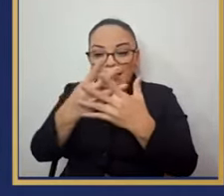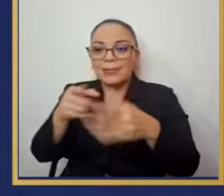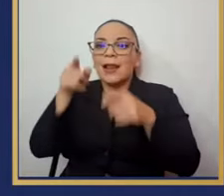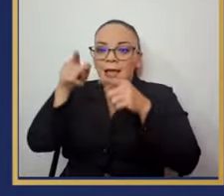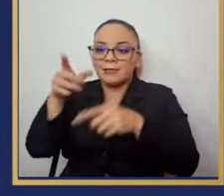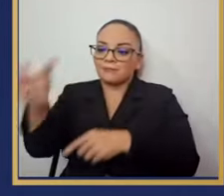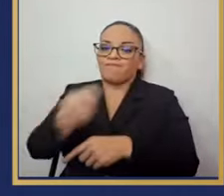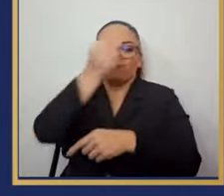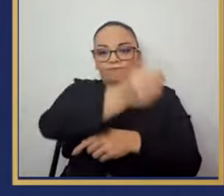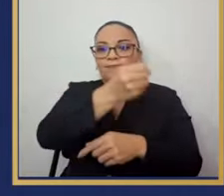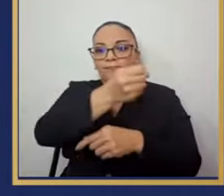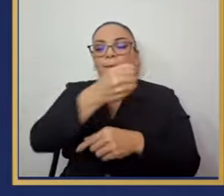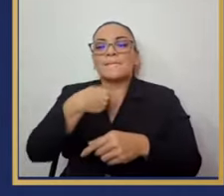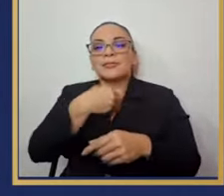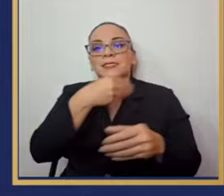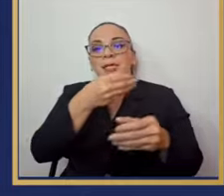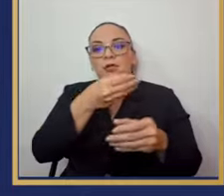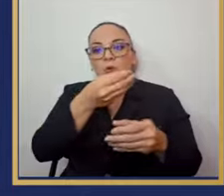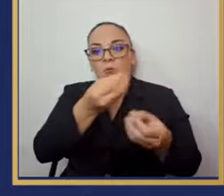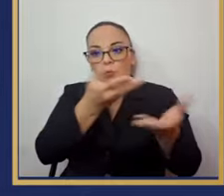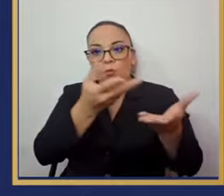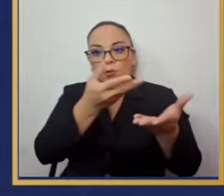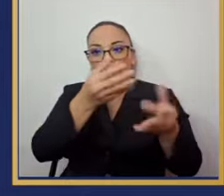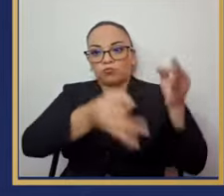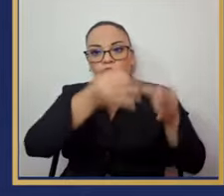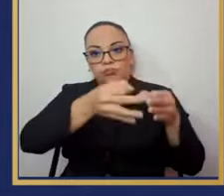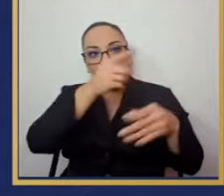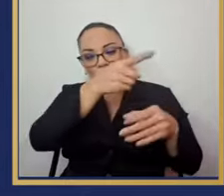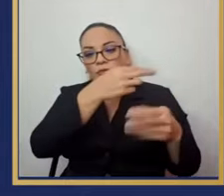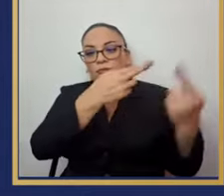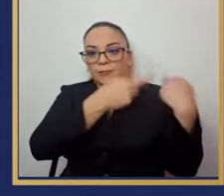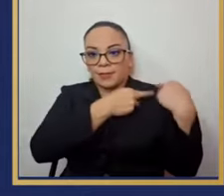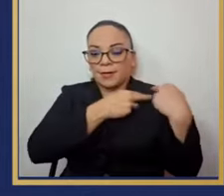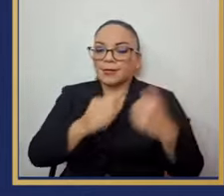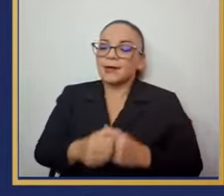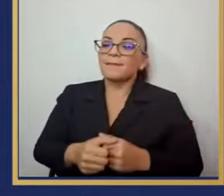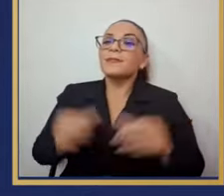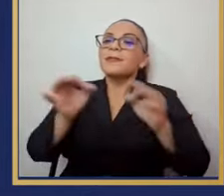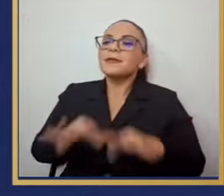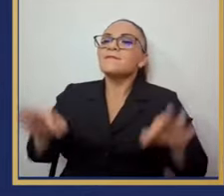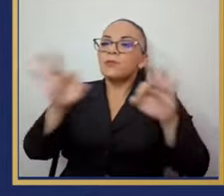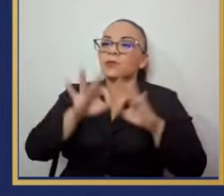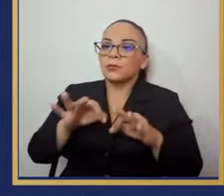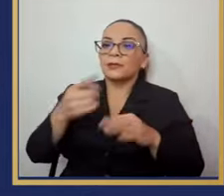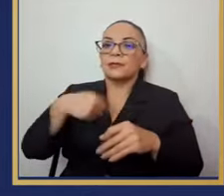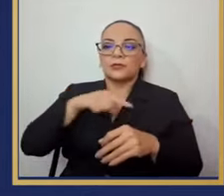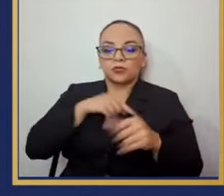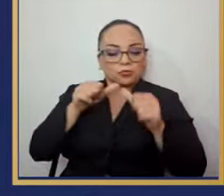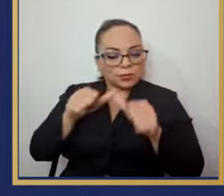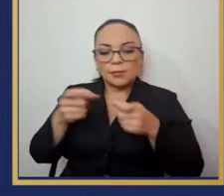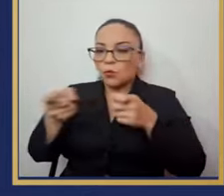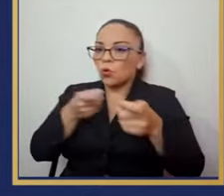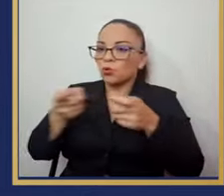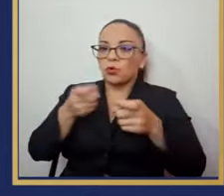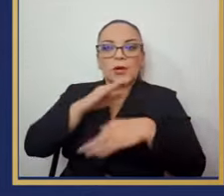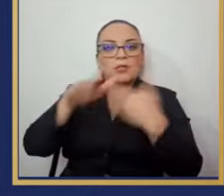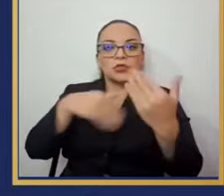Creo que ese es el trabajo que nos caracteriza y lo importante es mantener el control en todos nuestros centros penitenciarios.